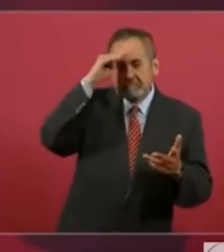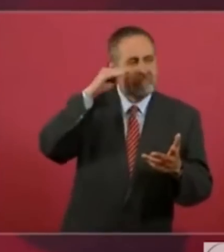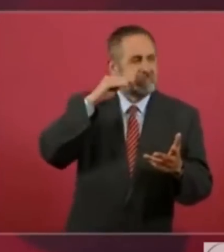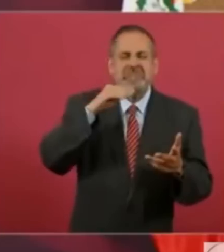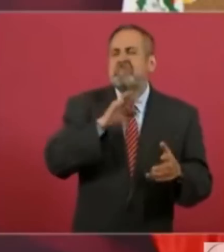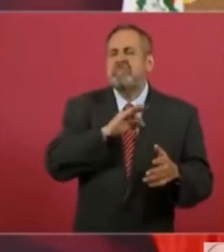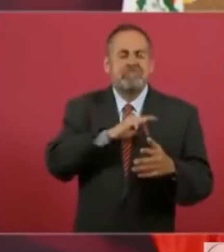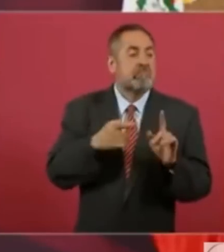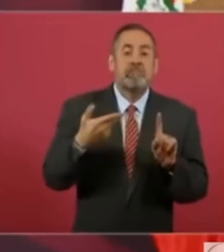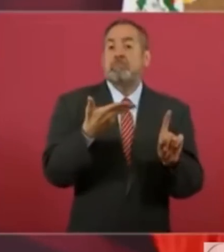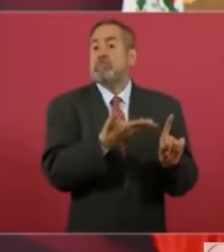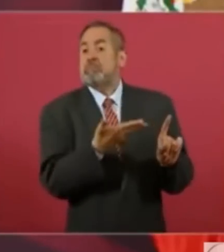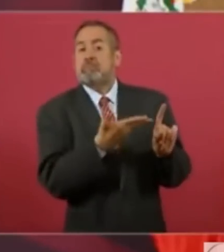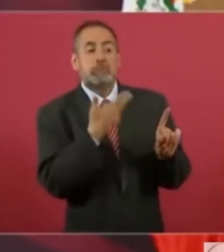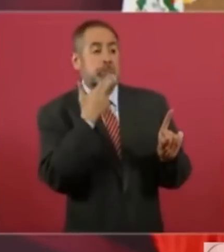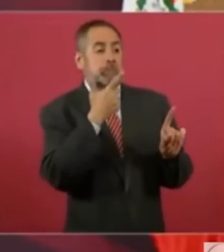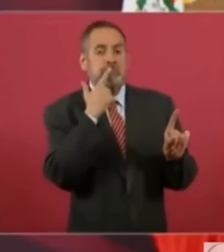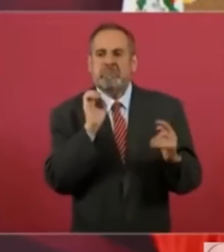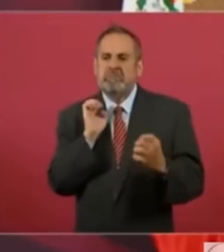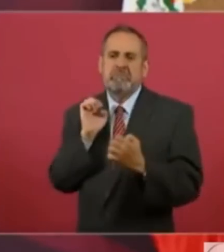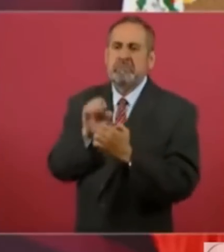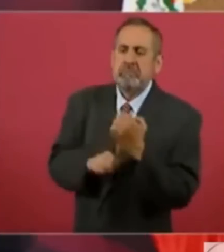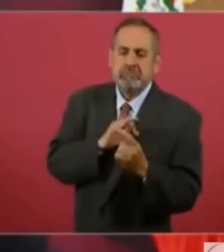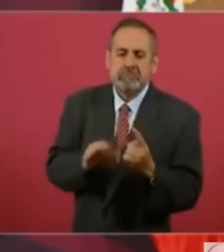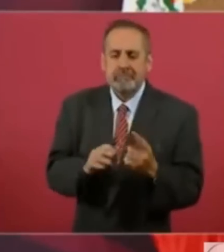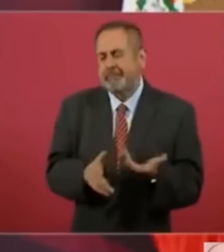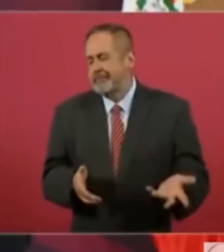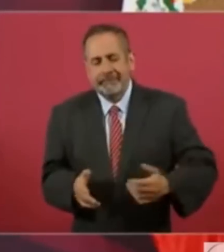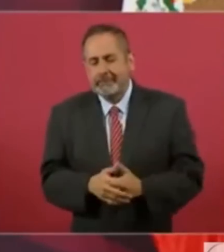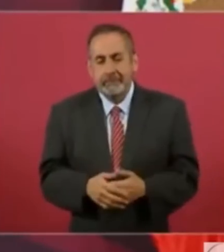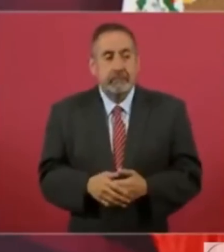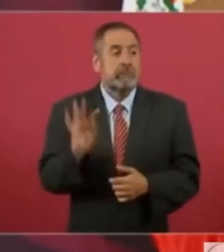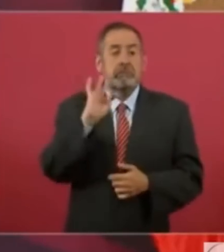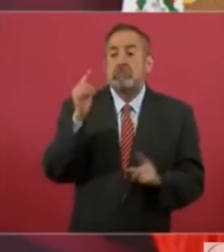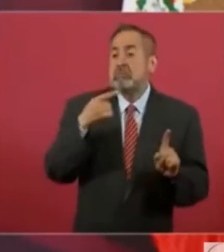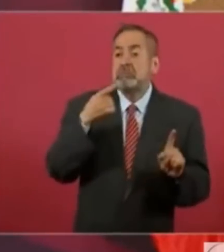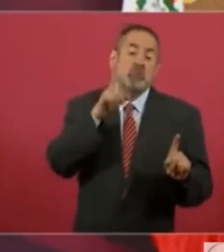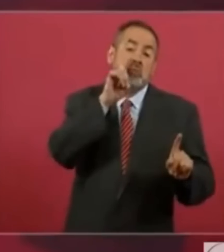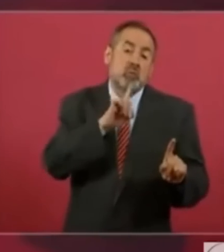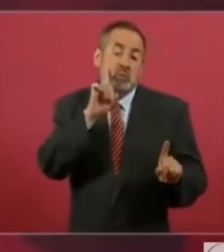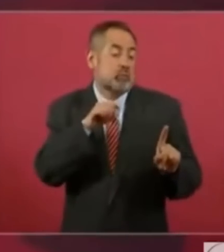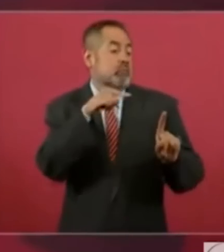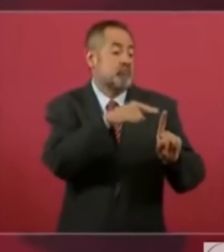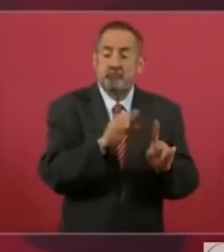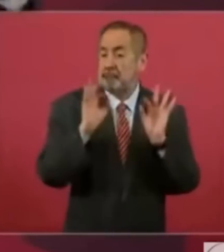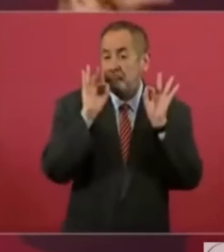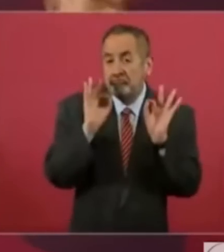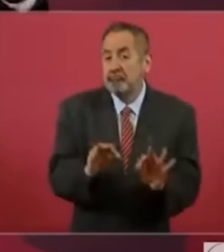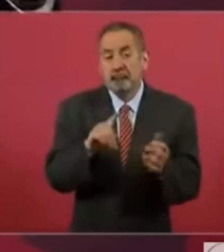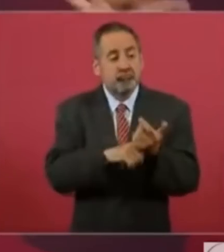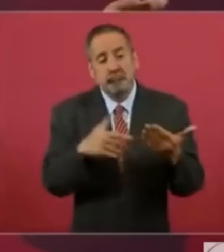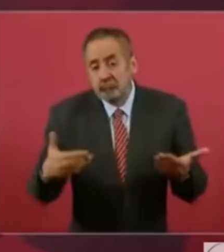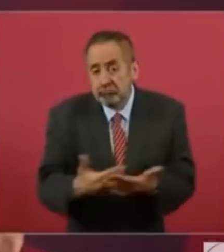con una mujer que nace en un